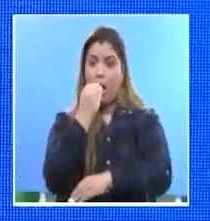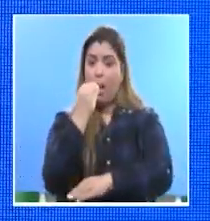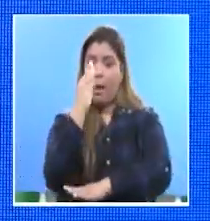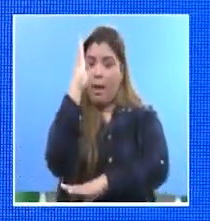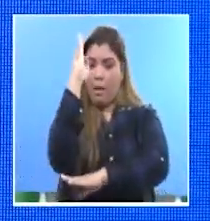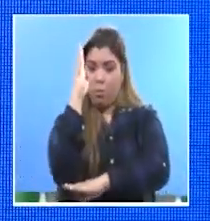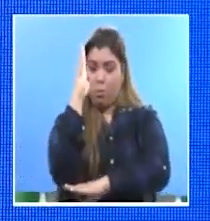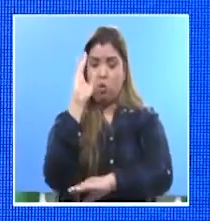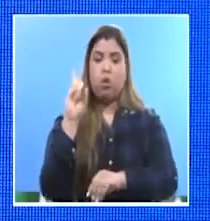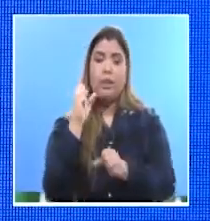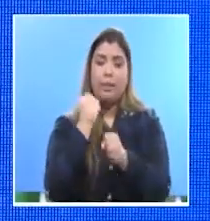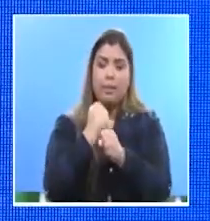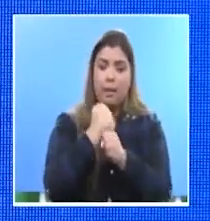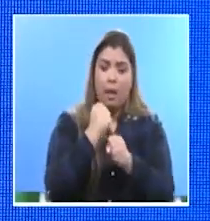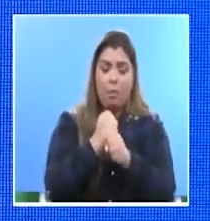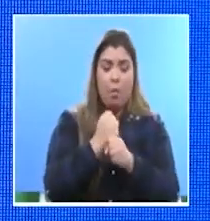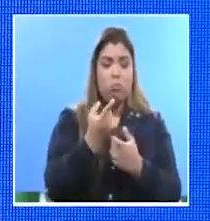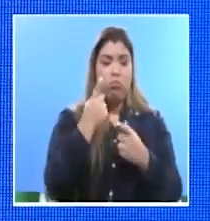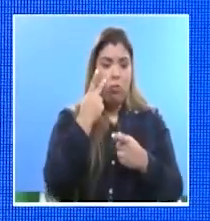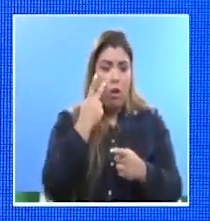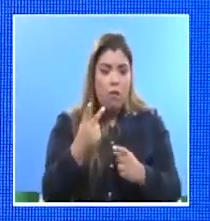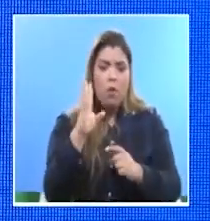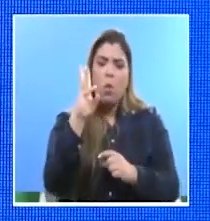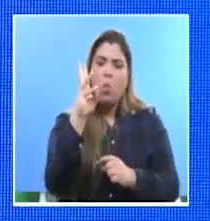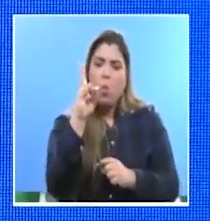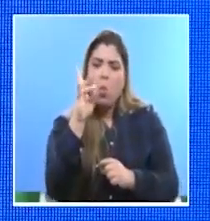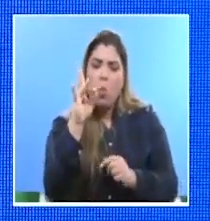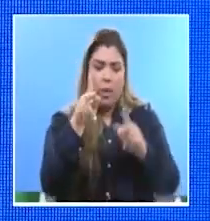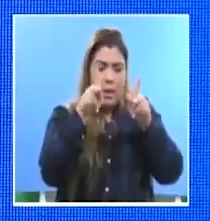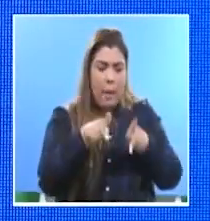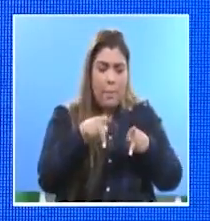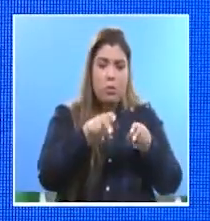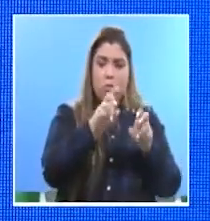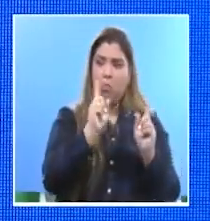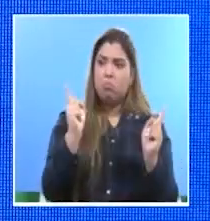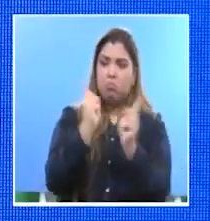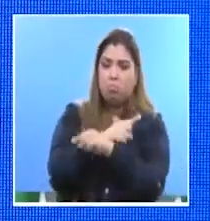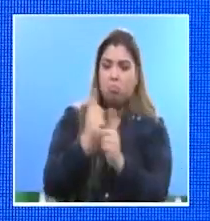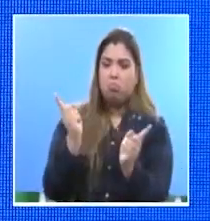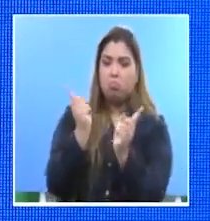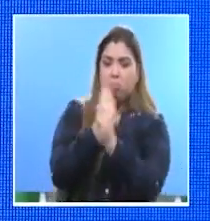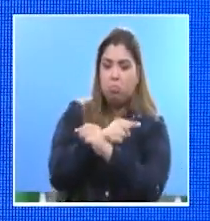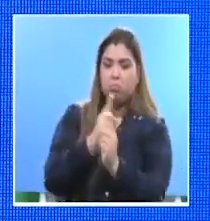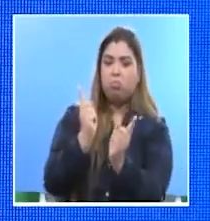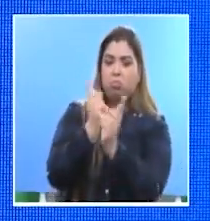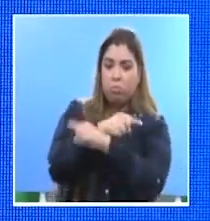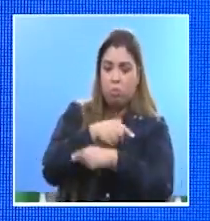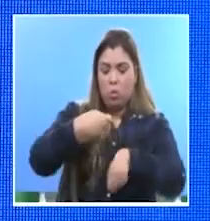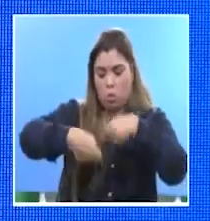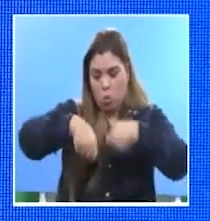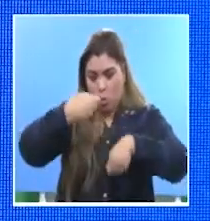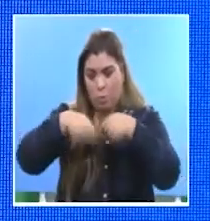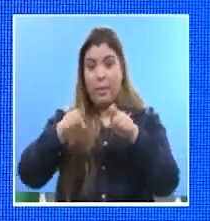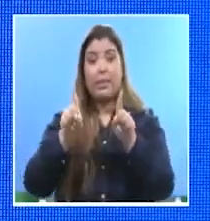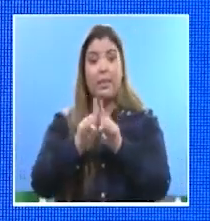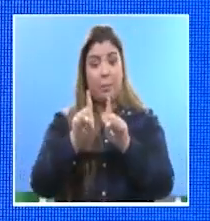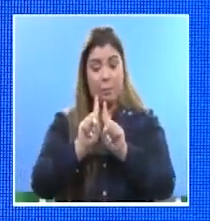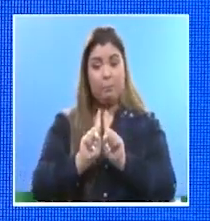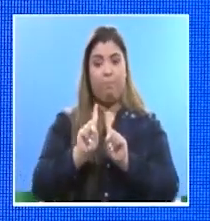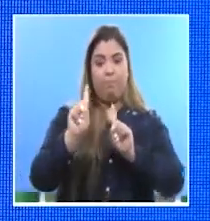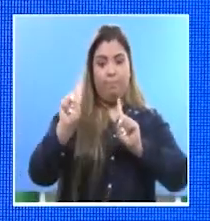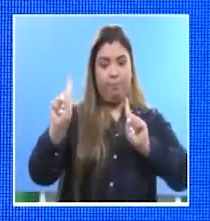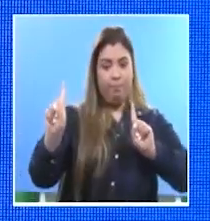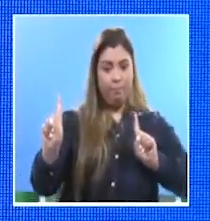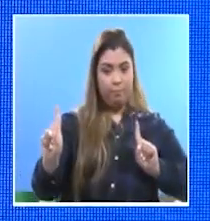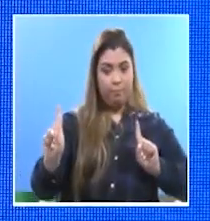en el momento en el que estamos almorzando y que además de eso guardemos la distancia